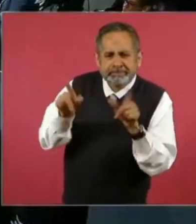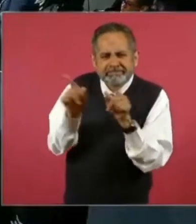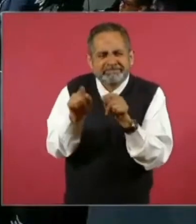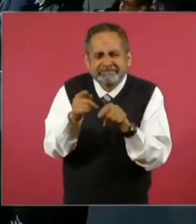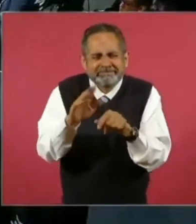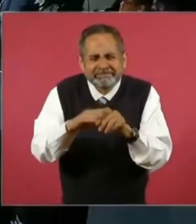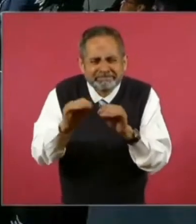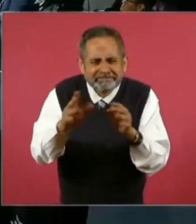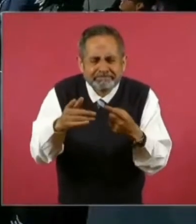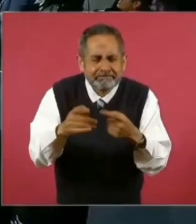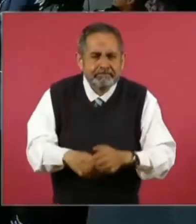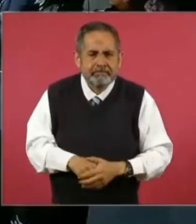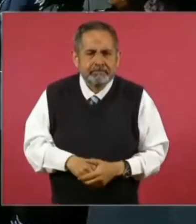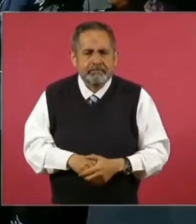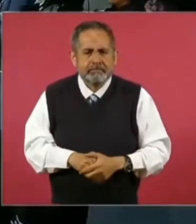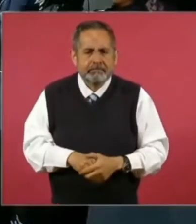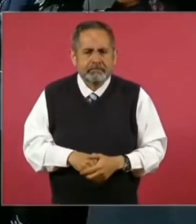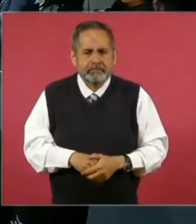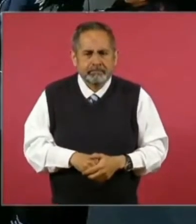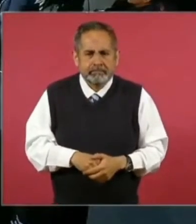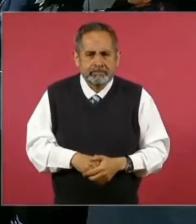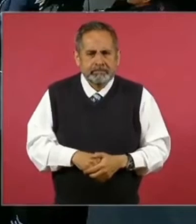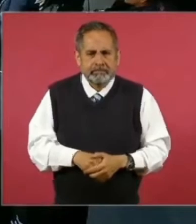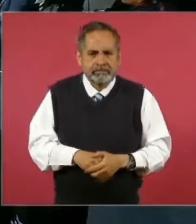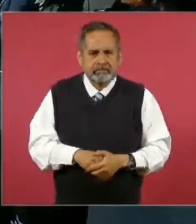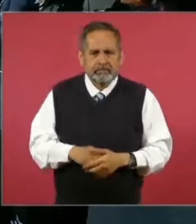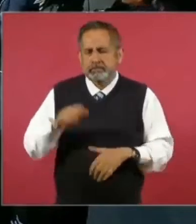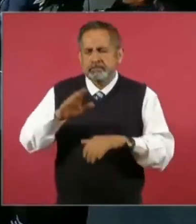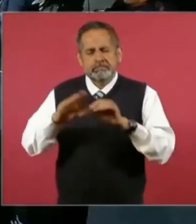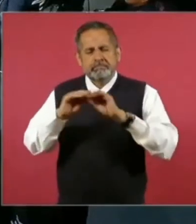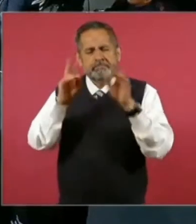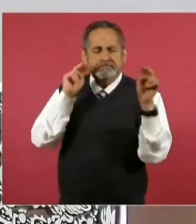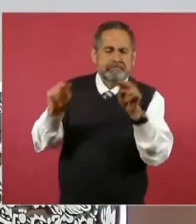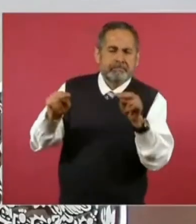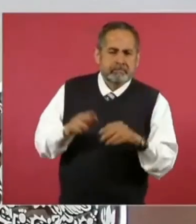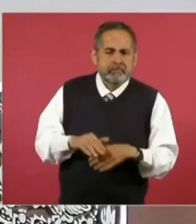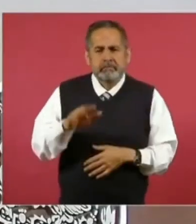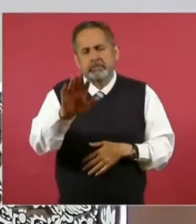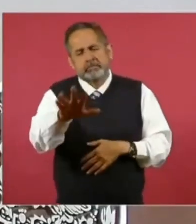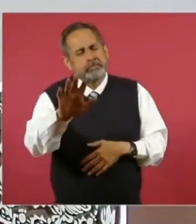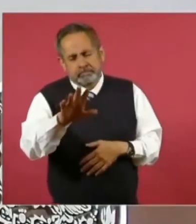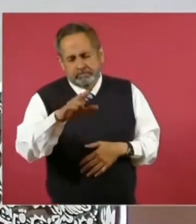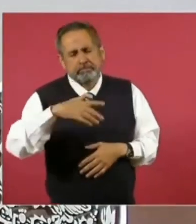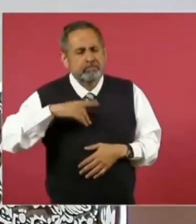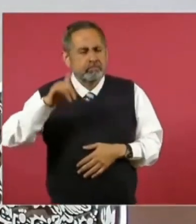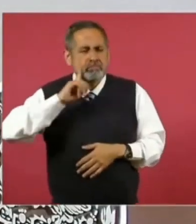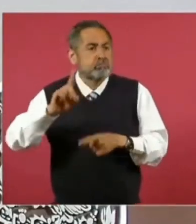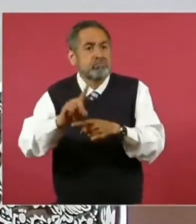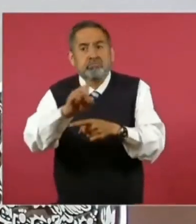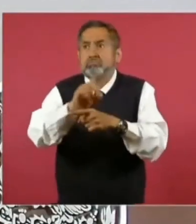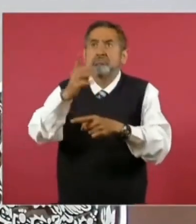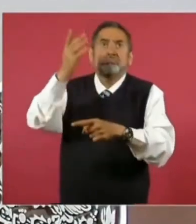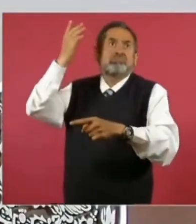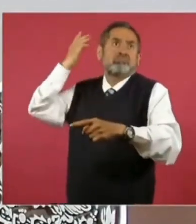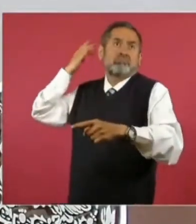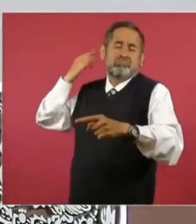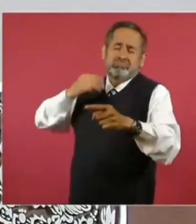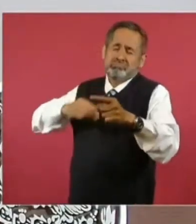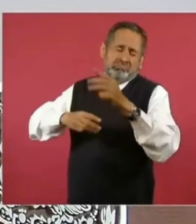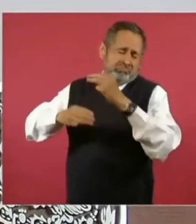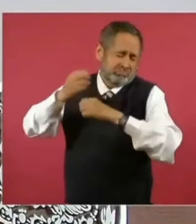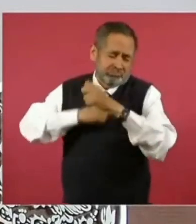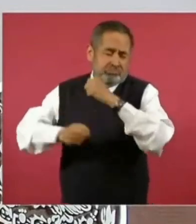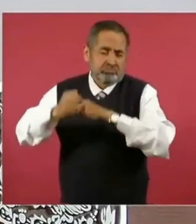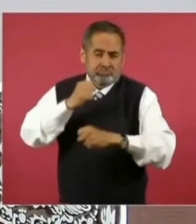que las mujeres ahora somos más visibles que antes. las mujeres somos visibles desde que el mundo es mundo, que no nos